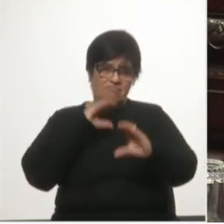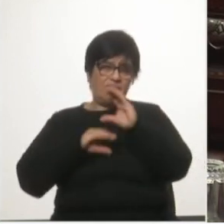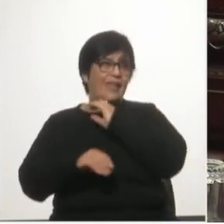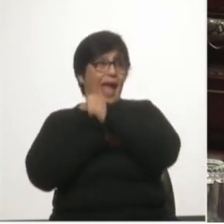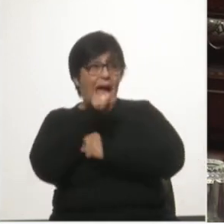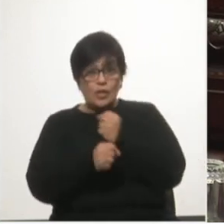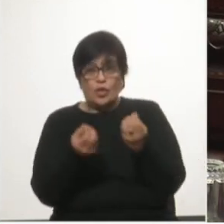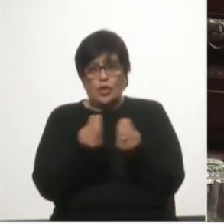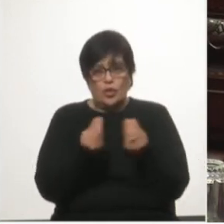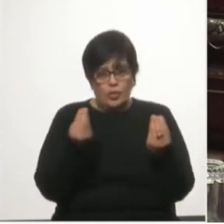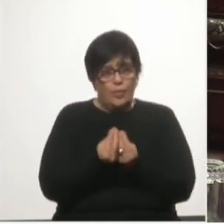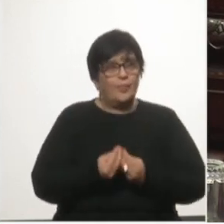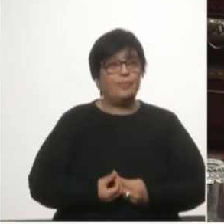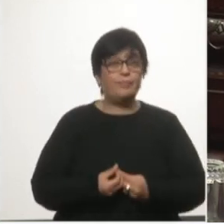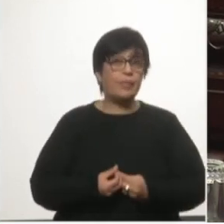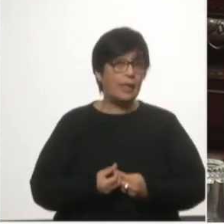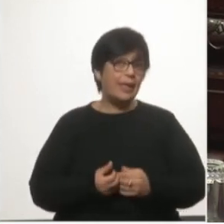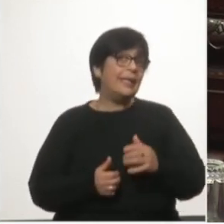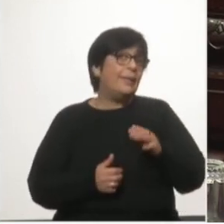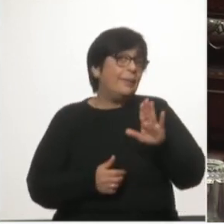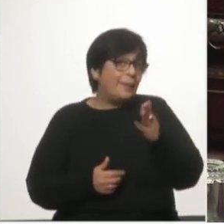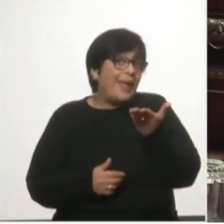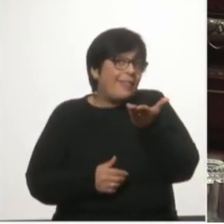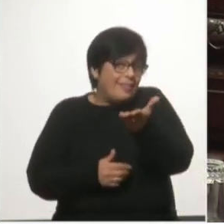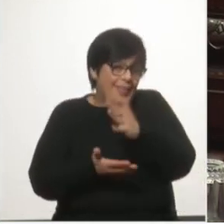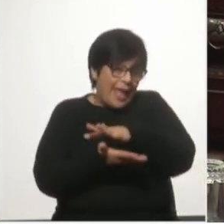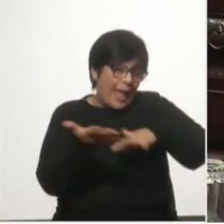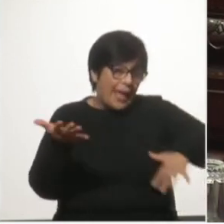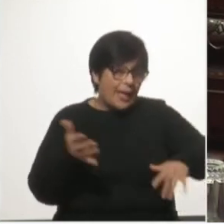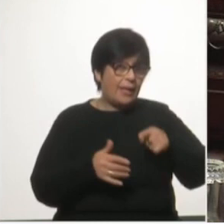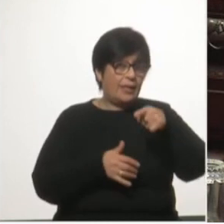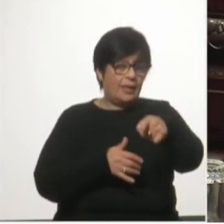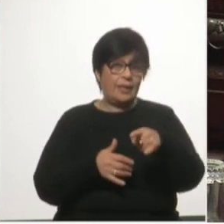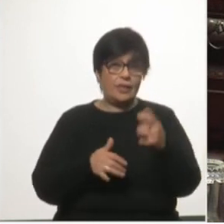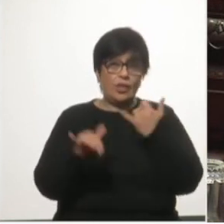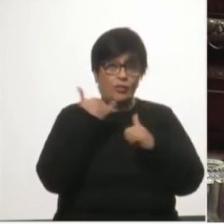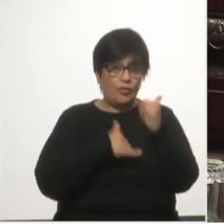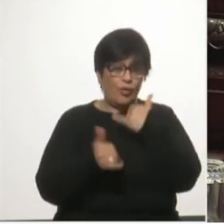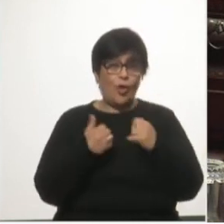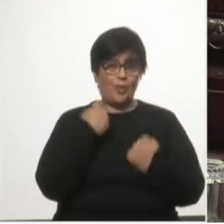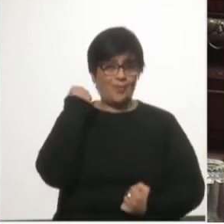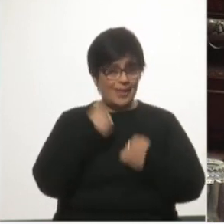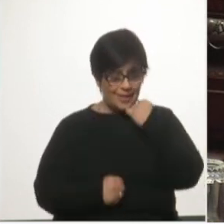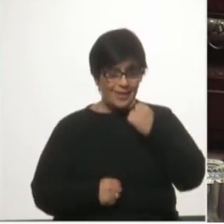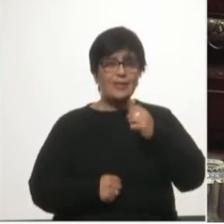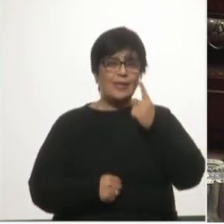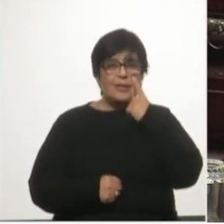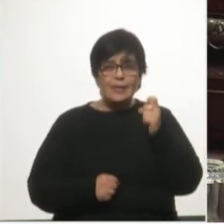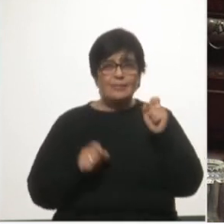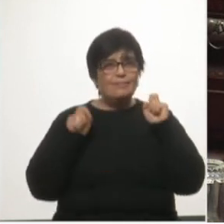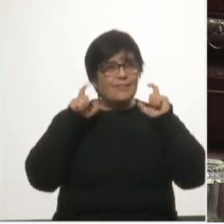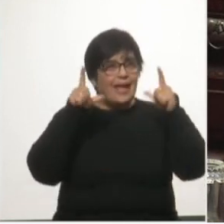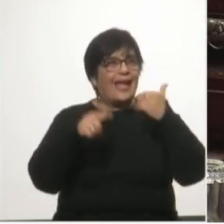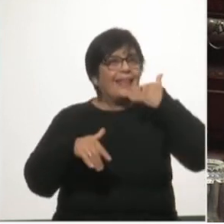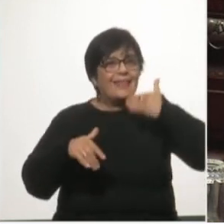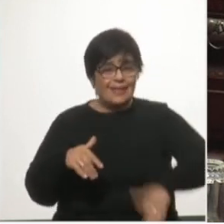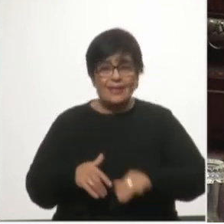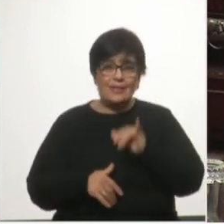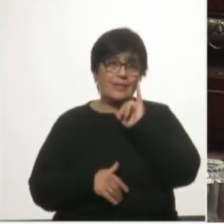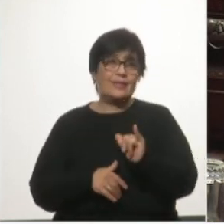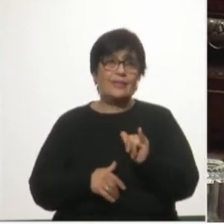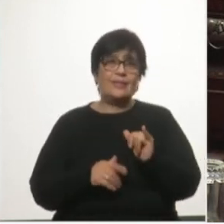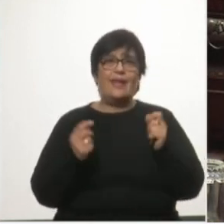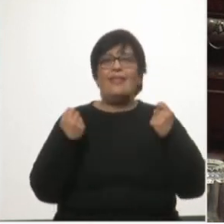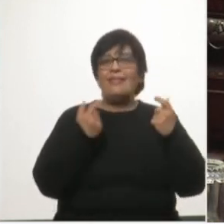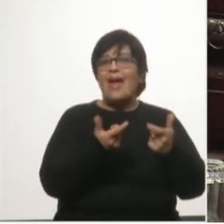muchos años si hubiera solicitado esos informes económicos le habrían advertido que lo que se le